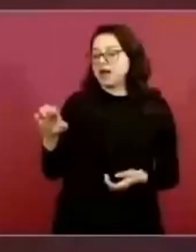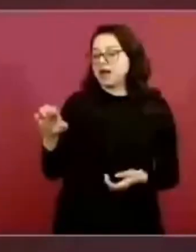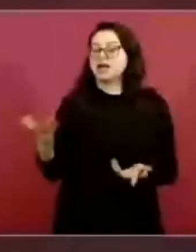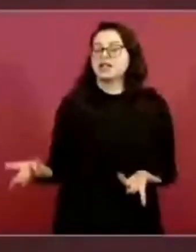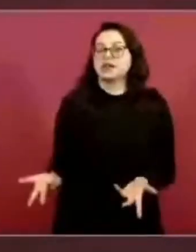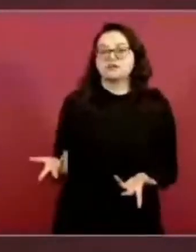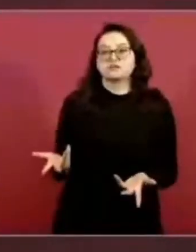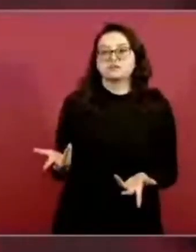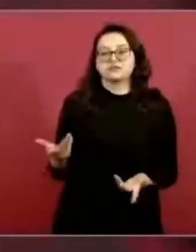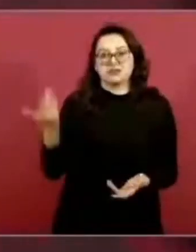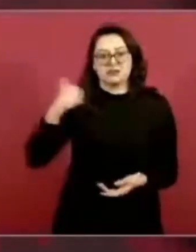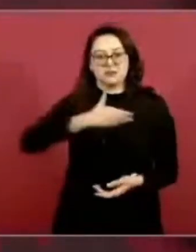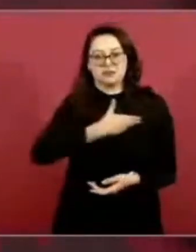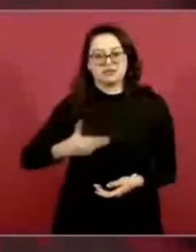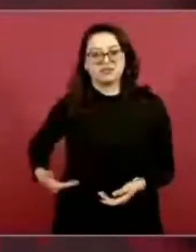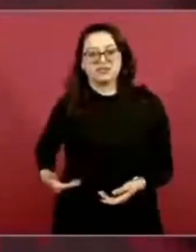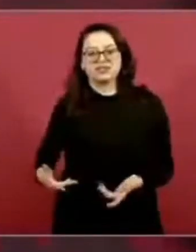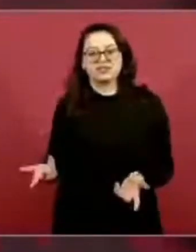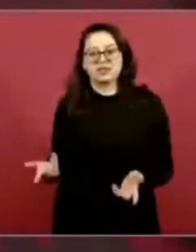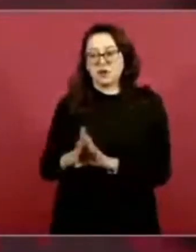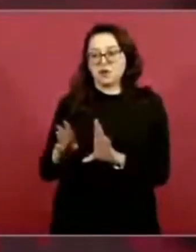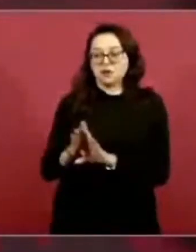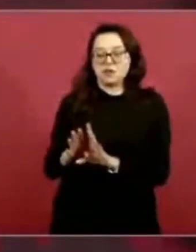hipocresía de la derecha.